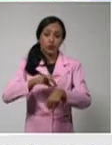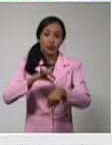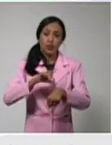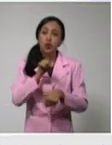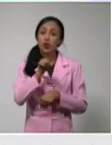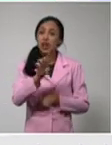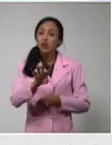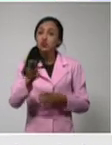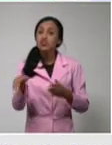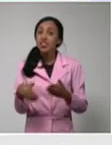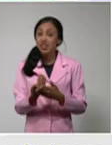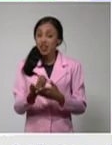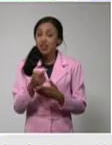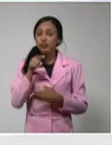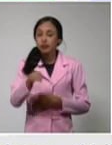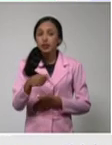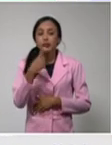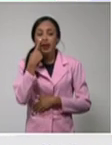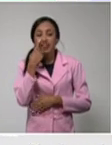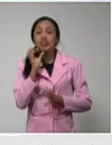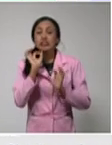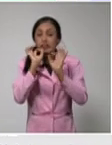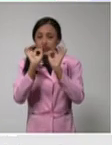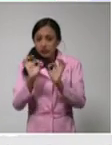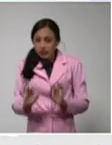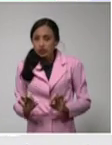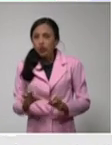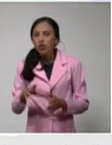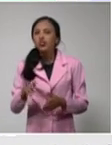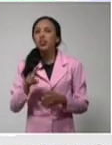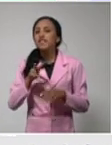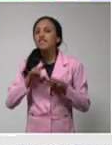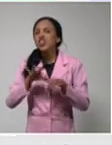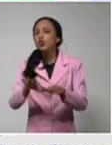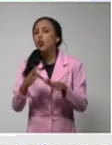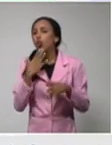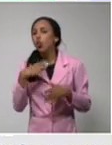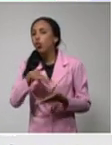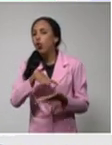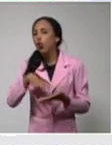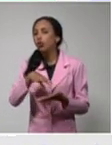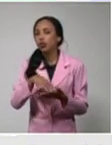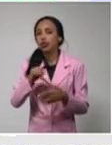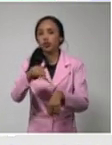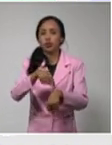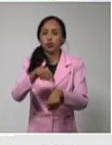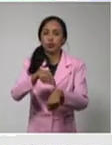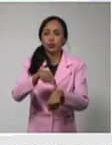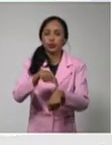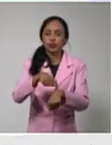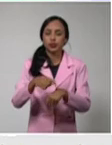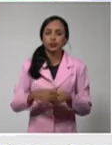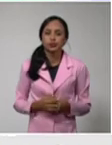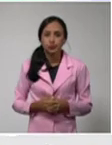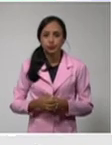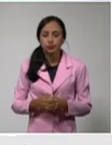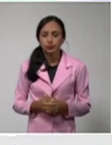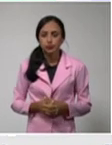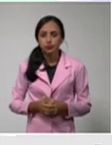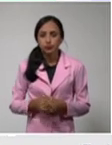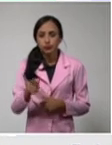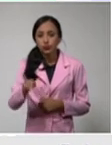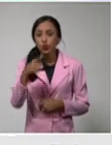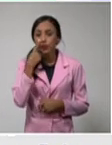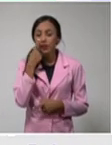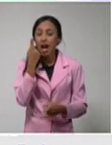nos dice dónde realmente se encuentra la transmisión en estos momentos. De todas formas, ustedes ven que algunas